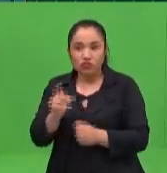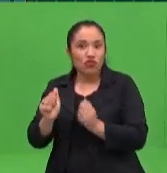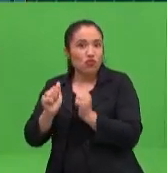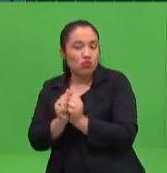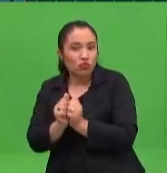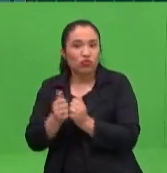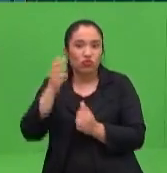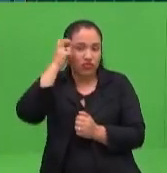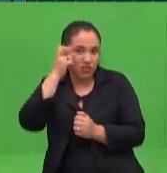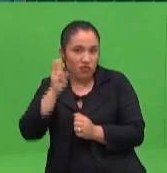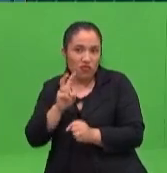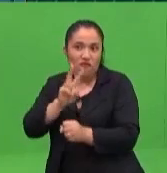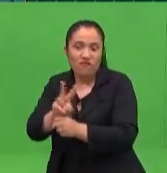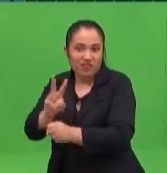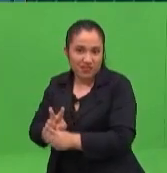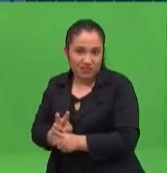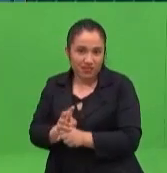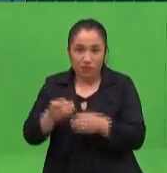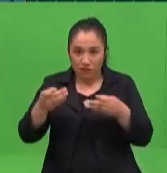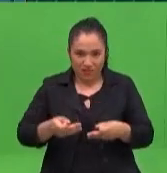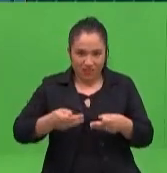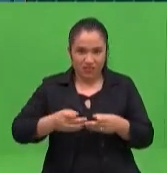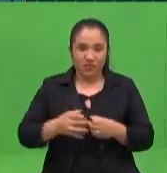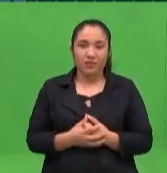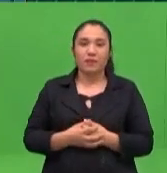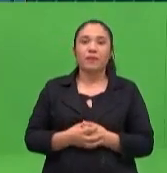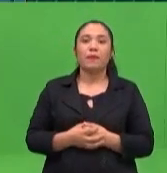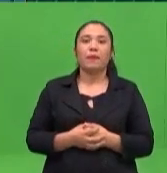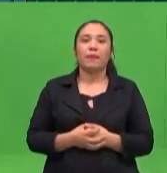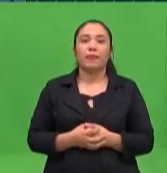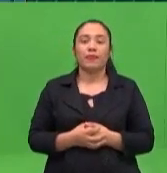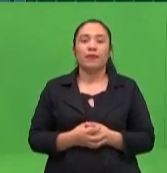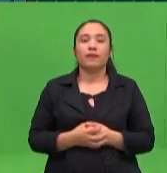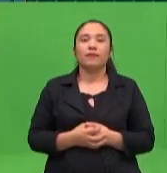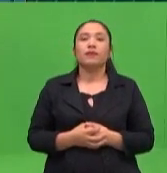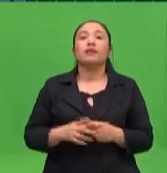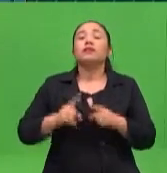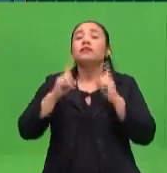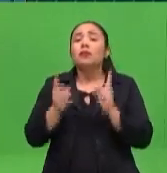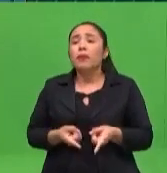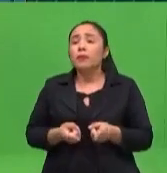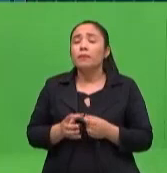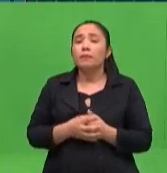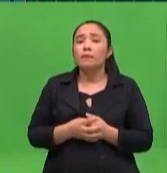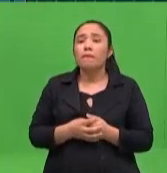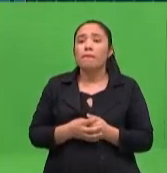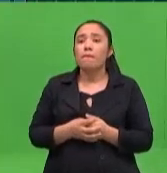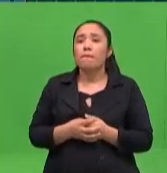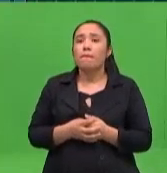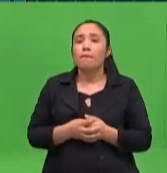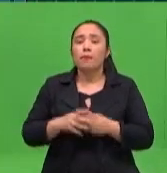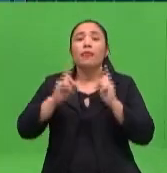masivos de comunicación no en todos los lugares están llegando. Ah, y también vamos a tener en las radios